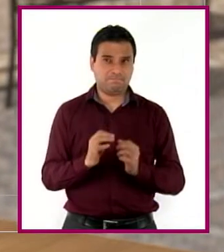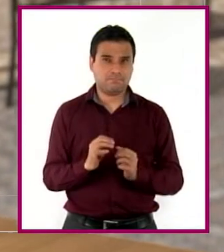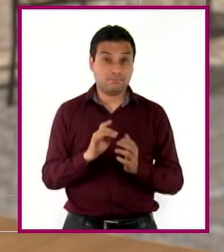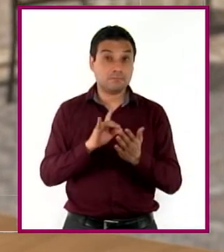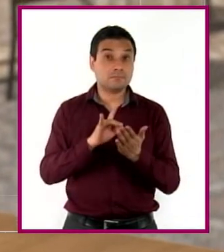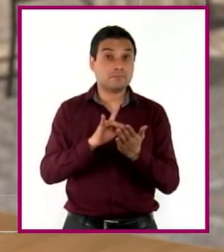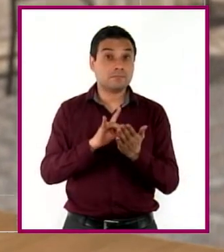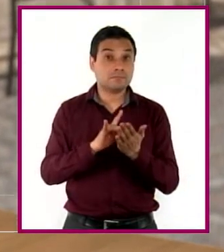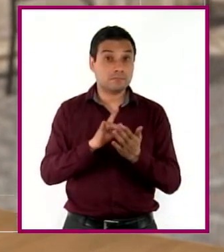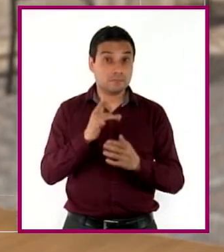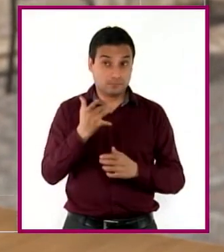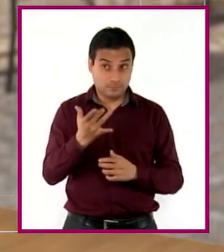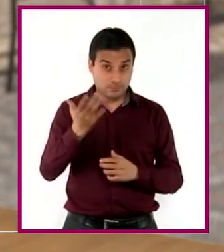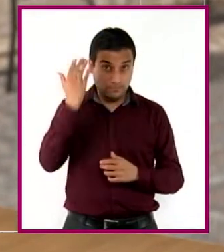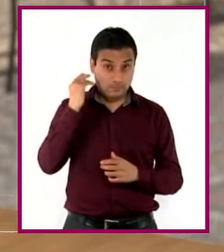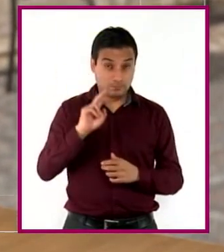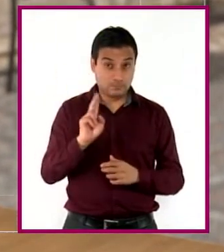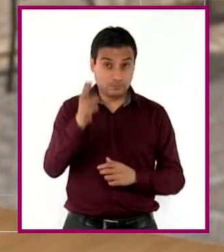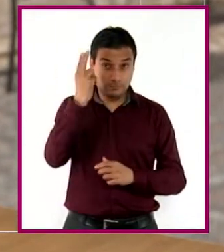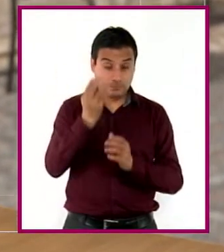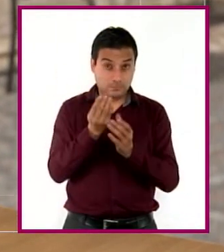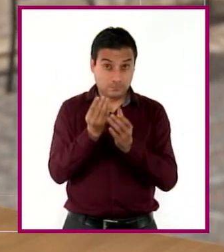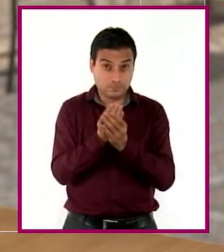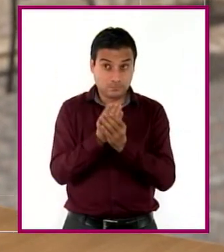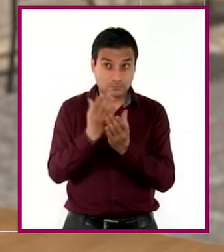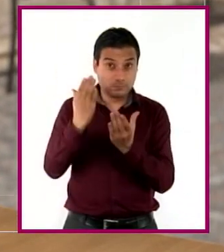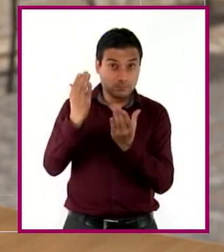a la formación académica que recibió?